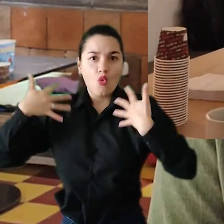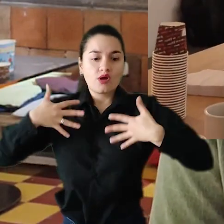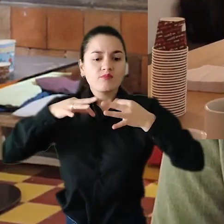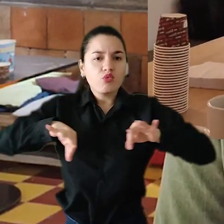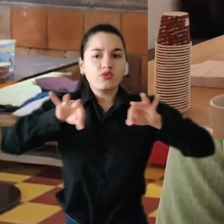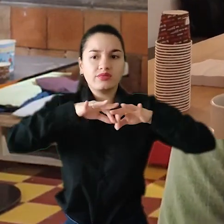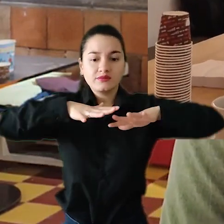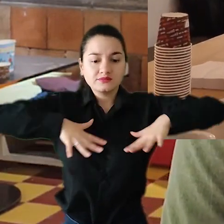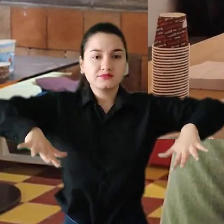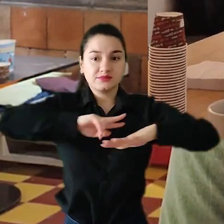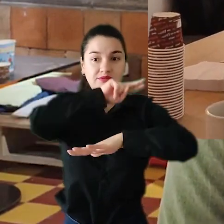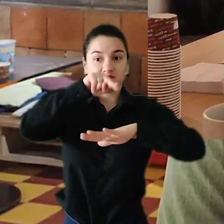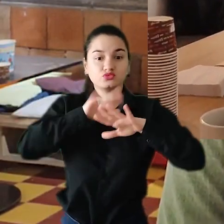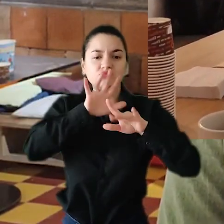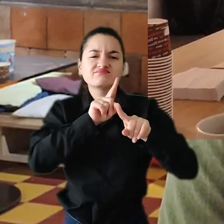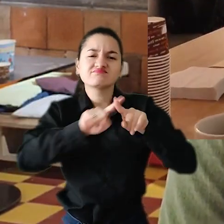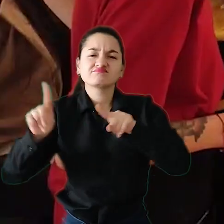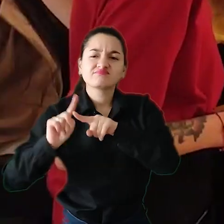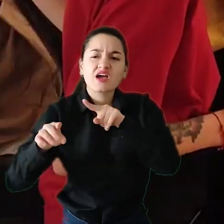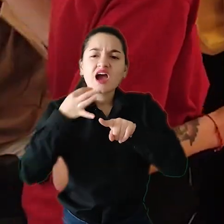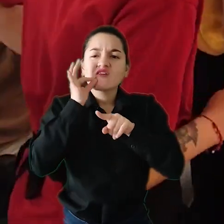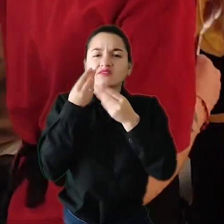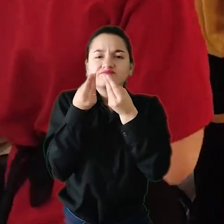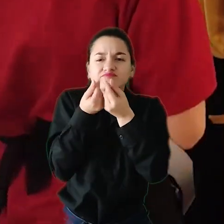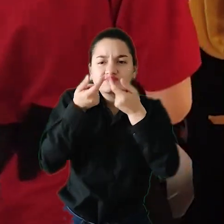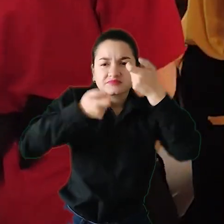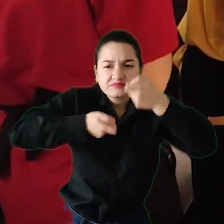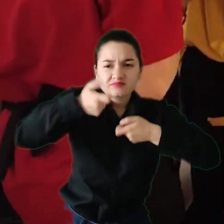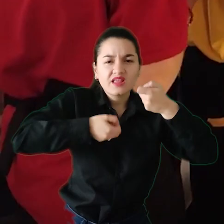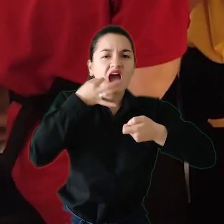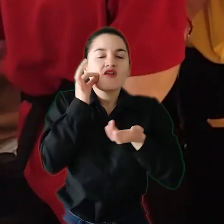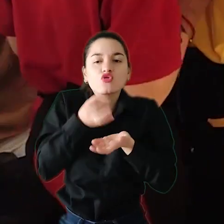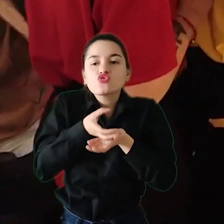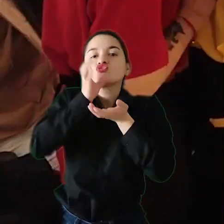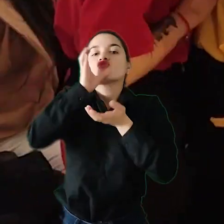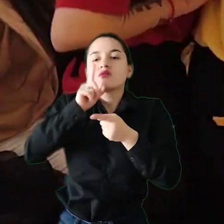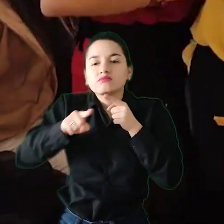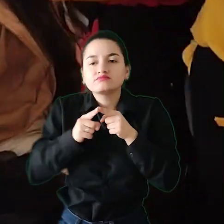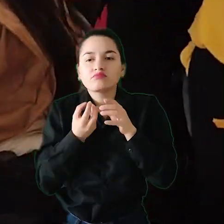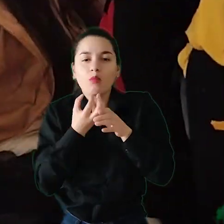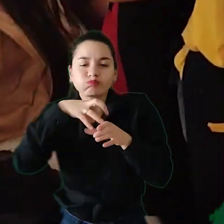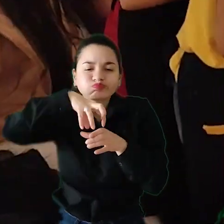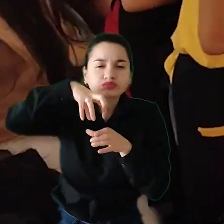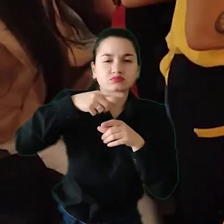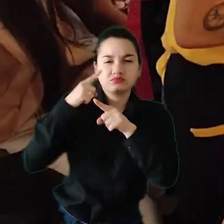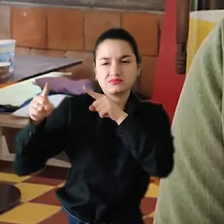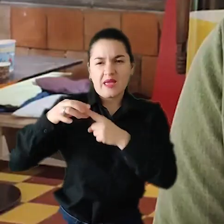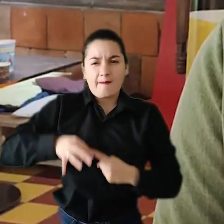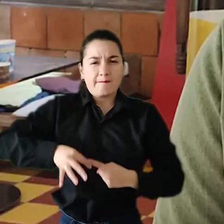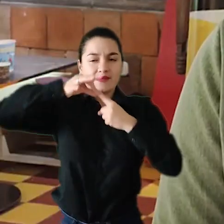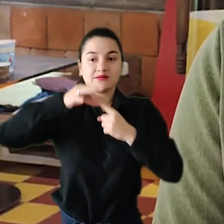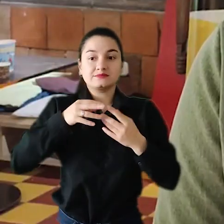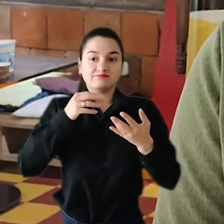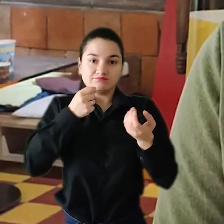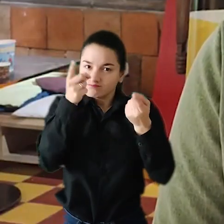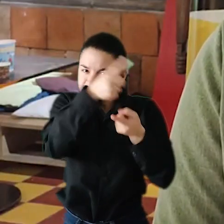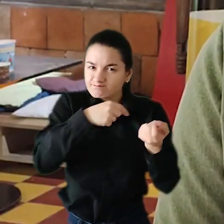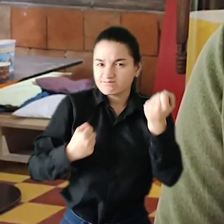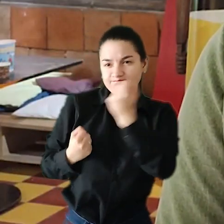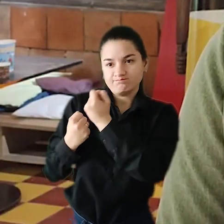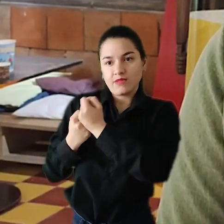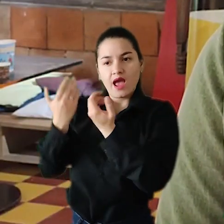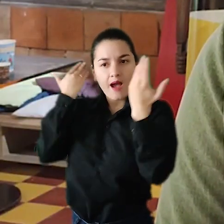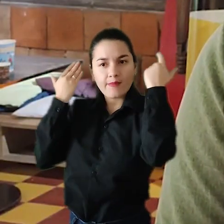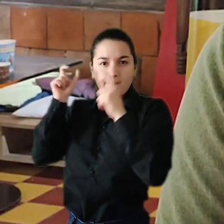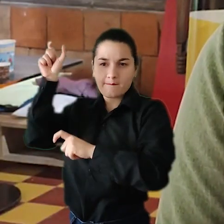bendecidos al tener tanta diversidad de café, entonces la invitación es a consumirlo, a consumirlo nuestro, a